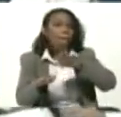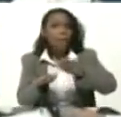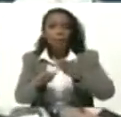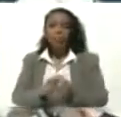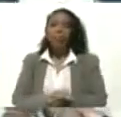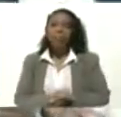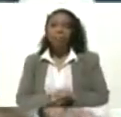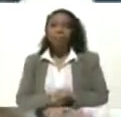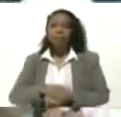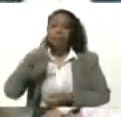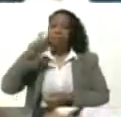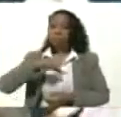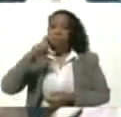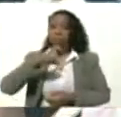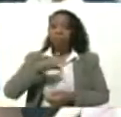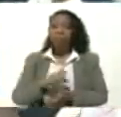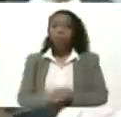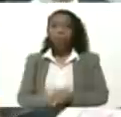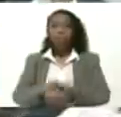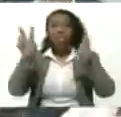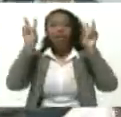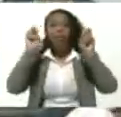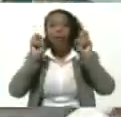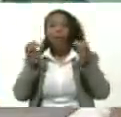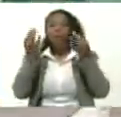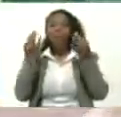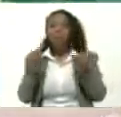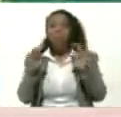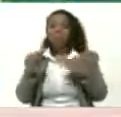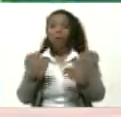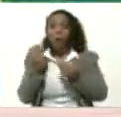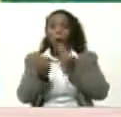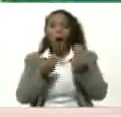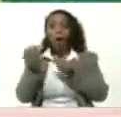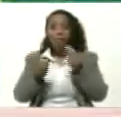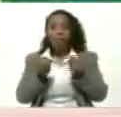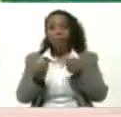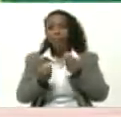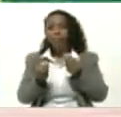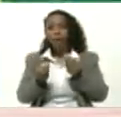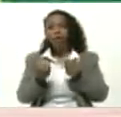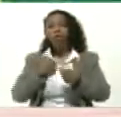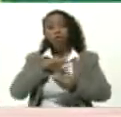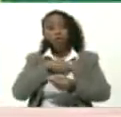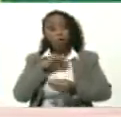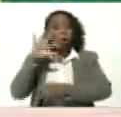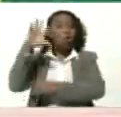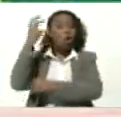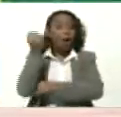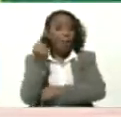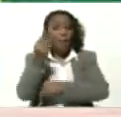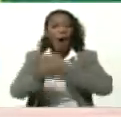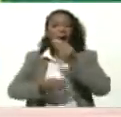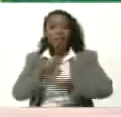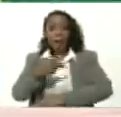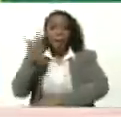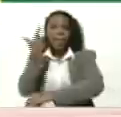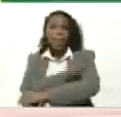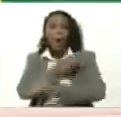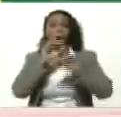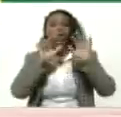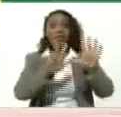Necesarios A la nueva Normalidad Hemos logrado La vacunación Del